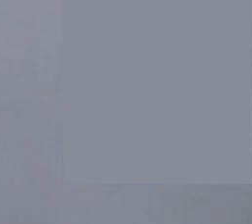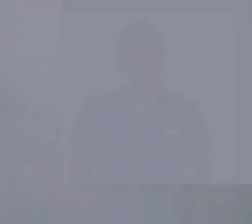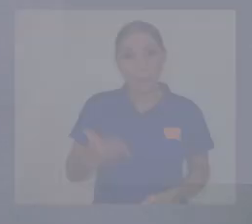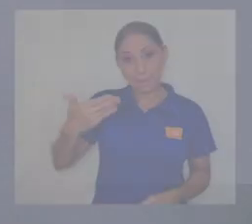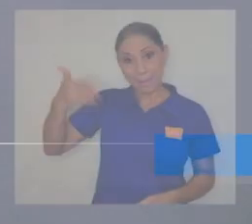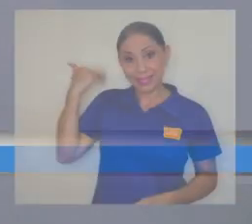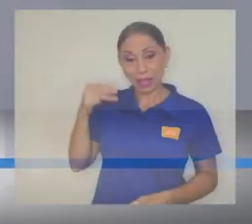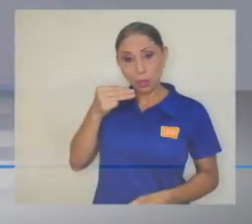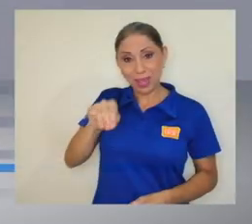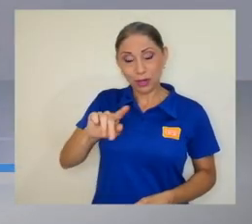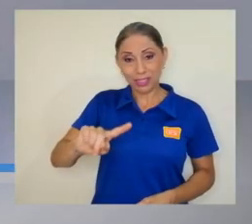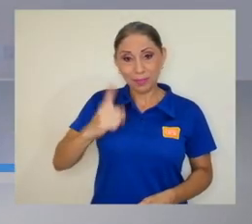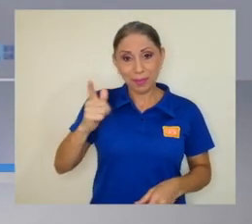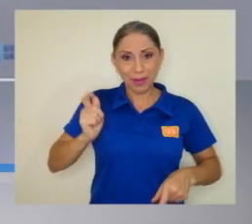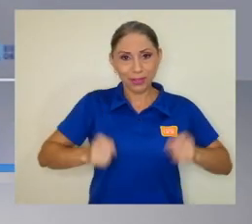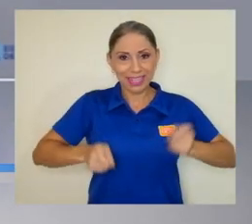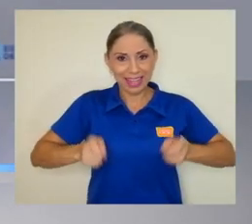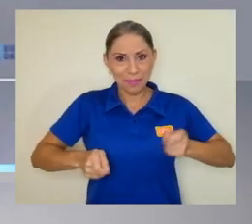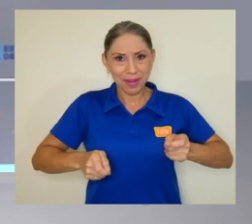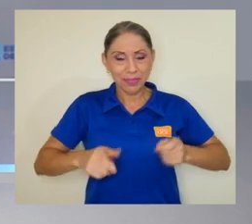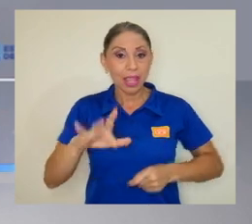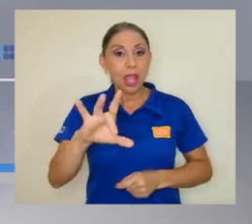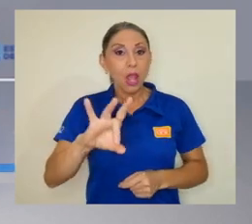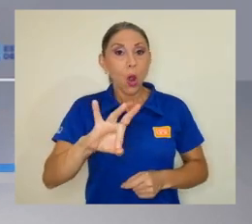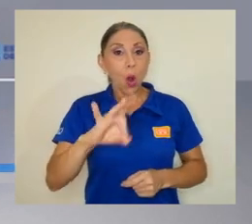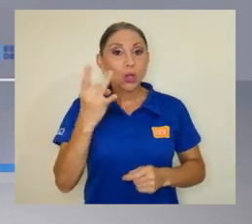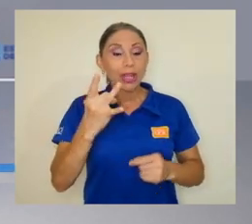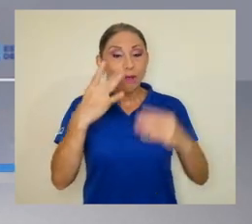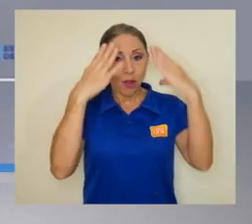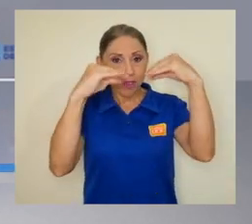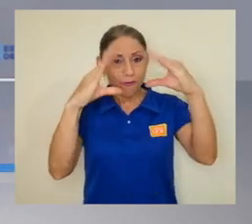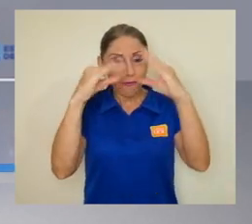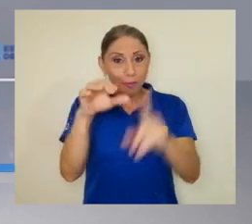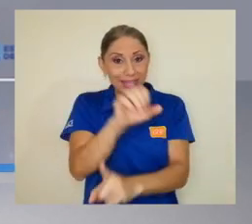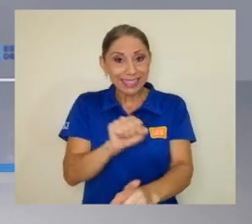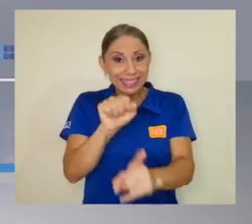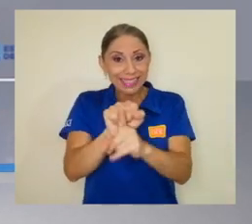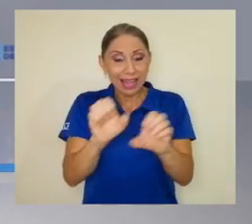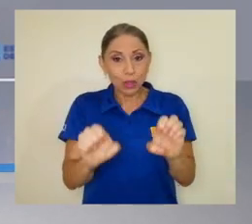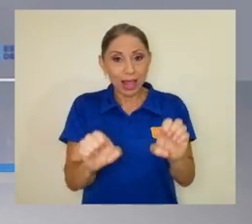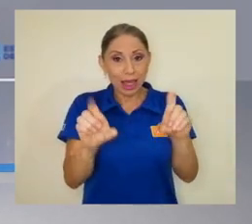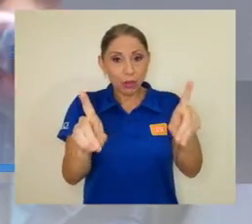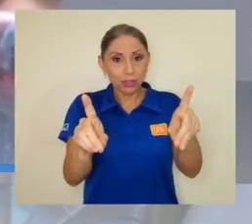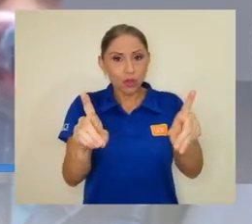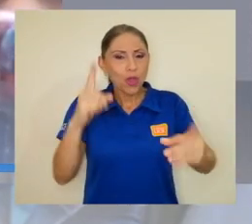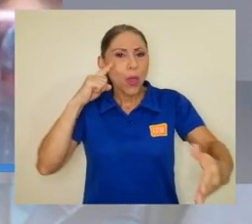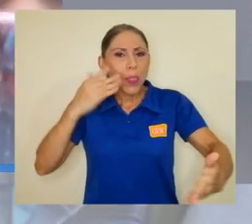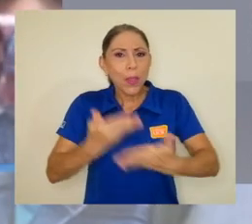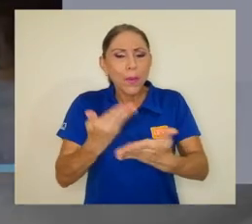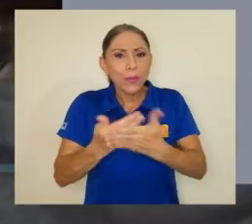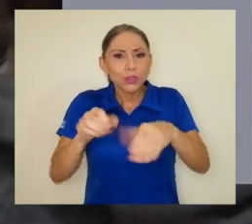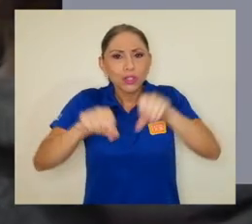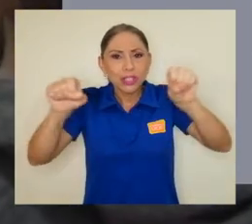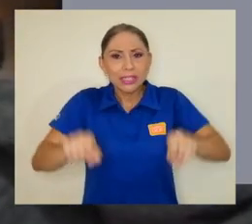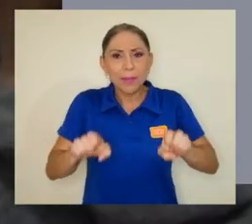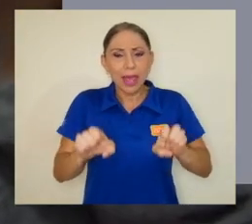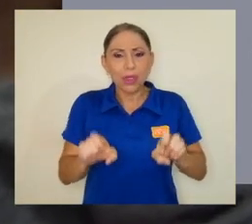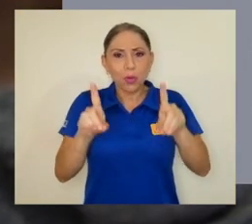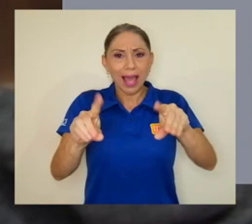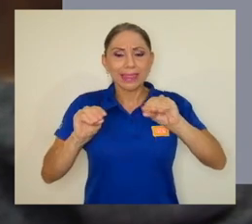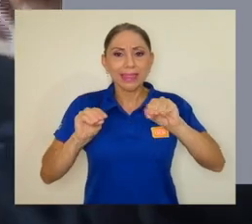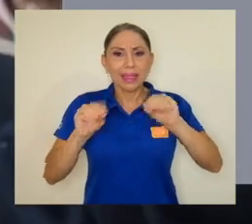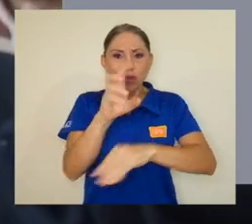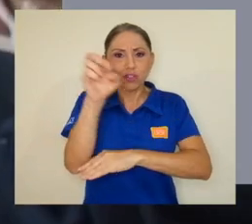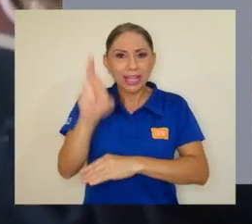El pasado miércoles primero de septiembre, el octavo informe del Estado de la Educación reveló que el sistema educativo